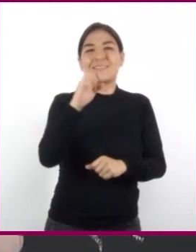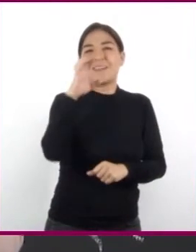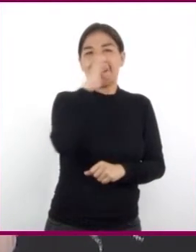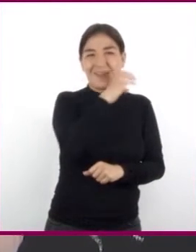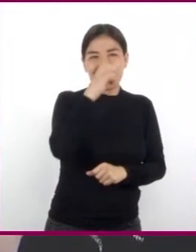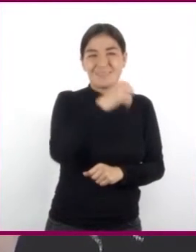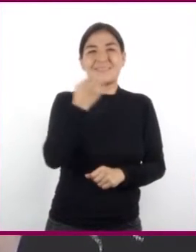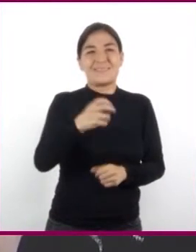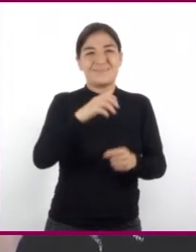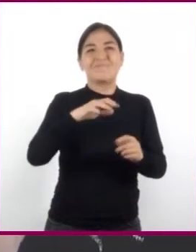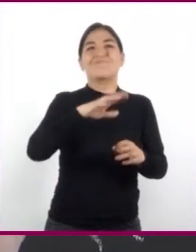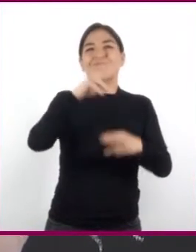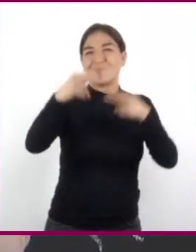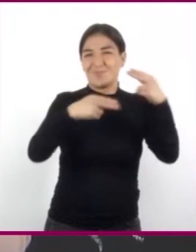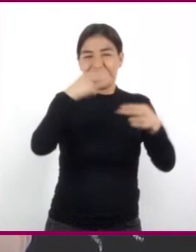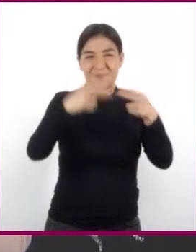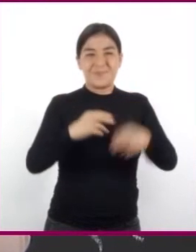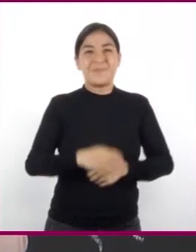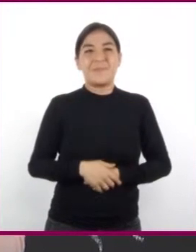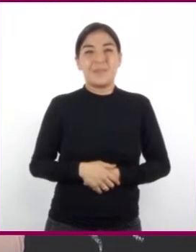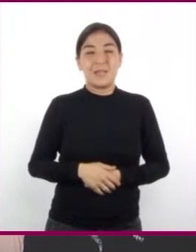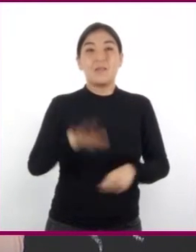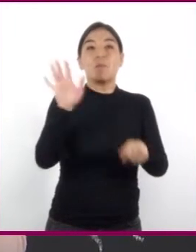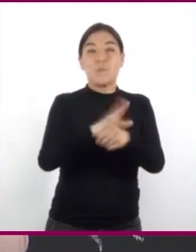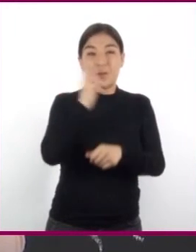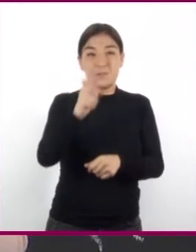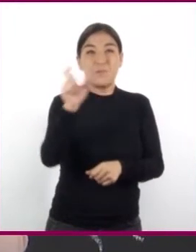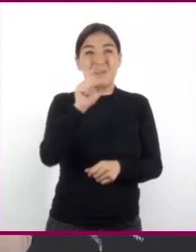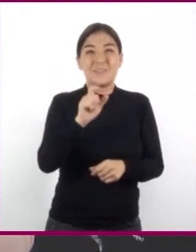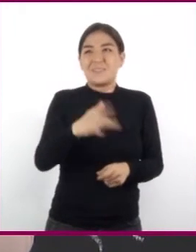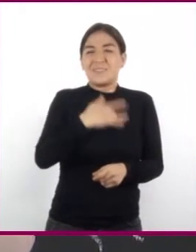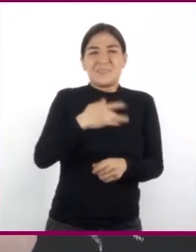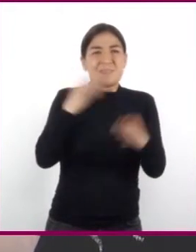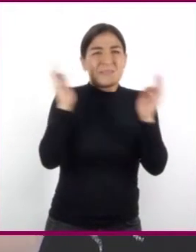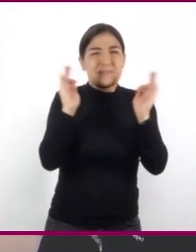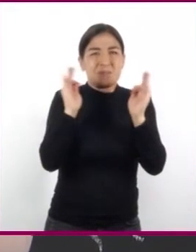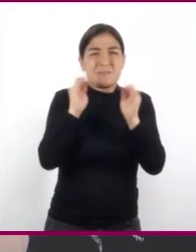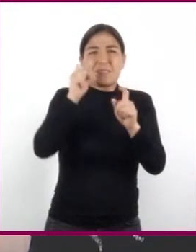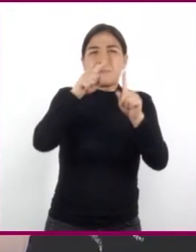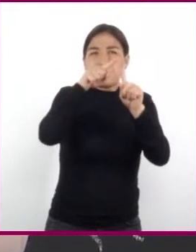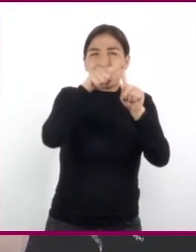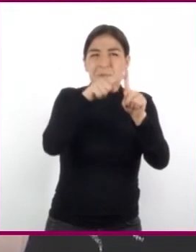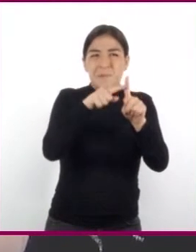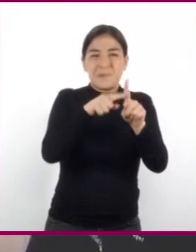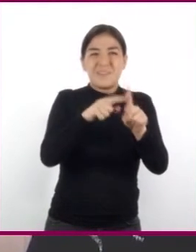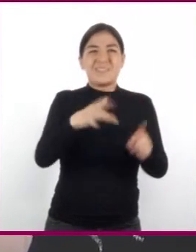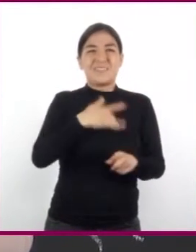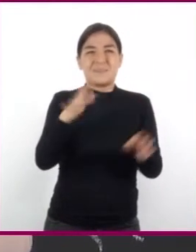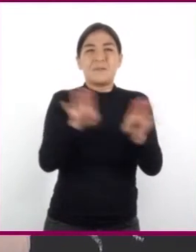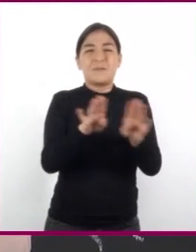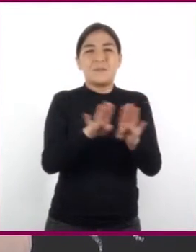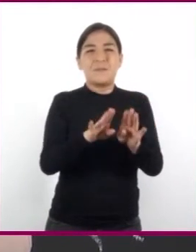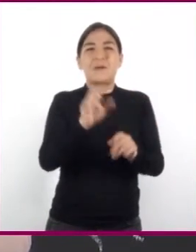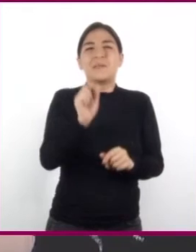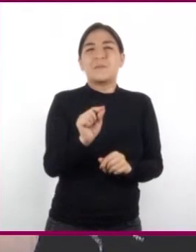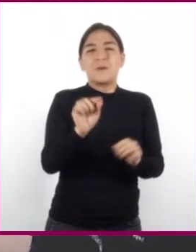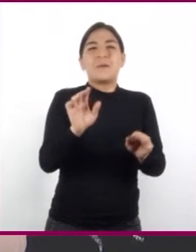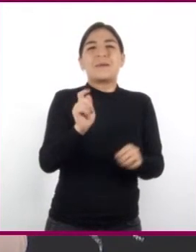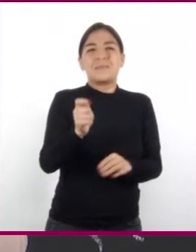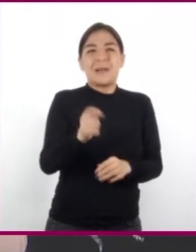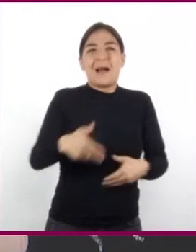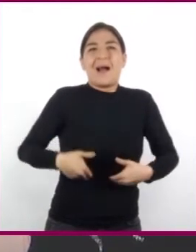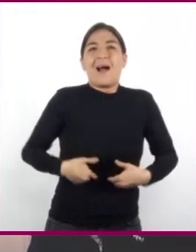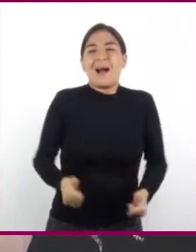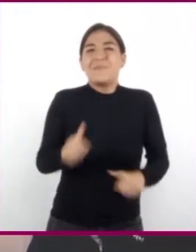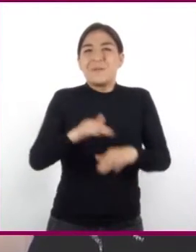ambiente. Es por eso que cuando hay temperaturas bajas, podemos llegar a experimentar un poco más de